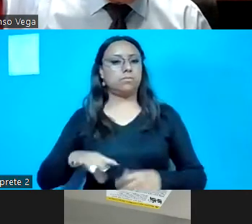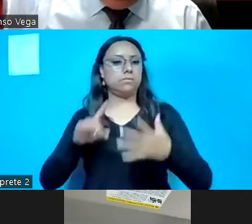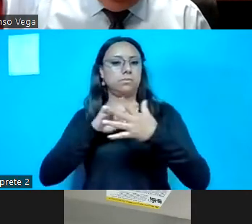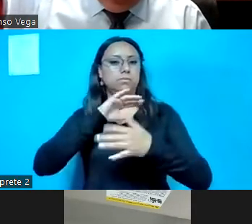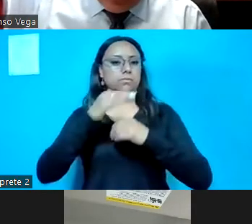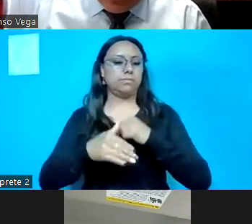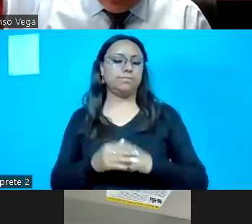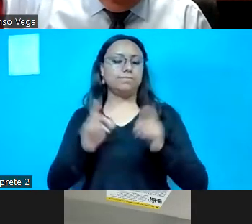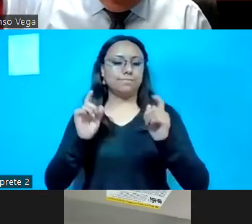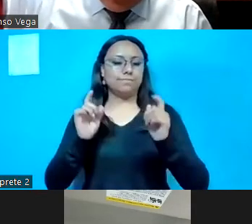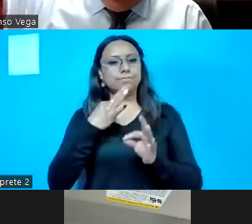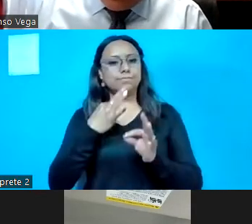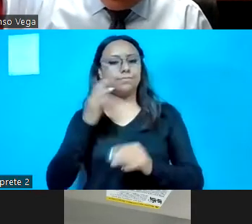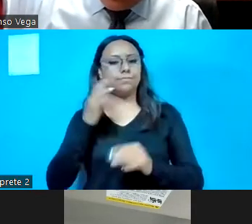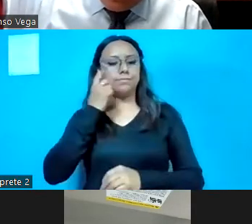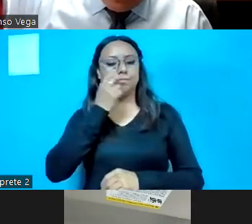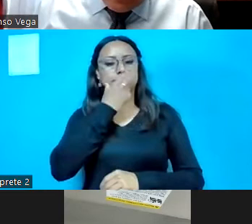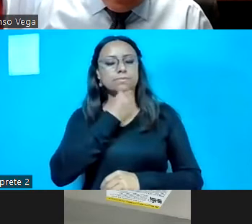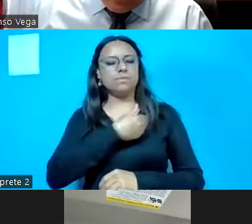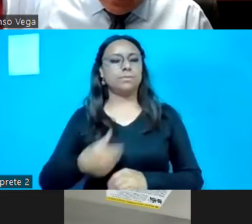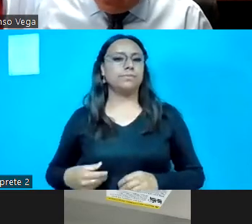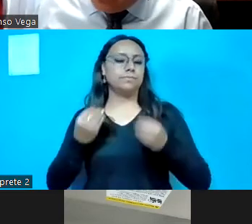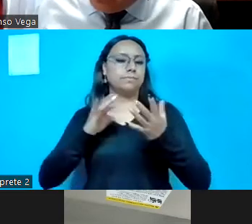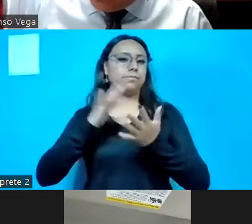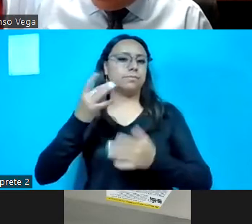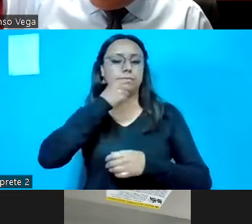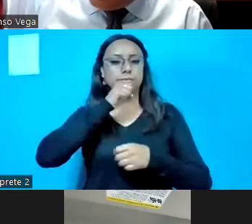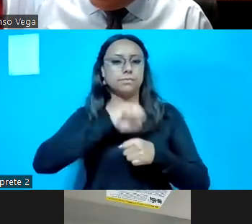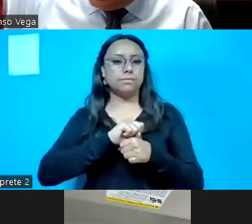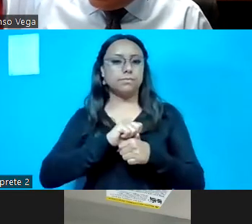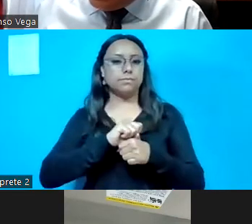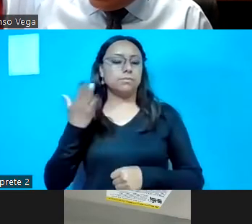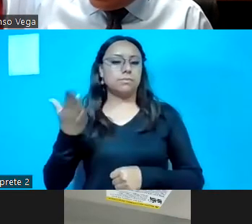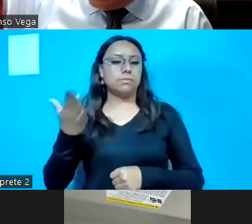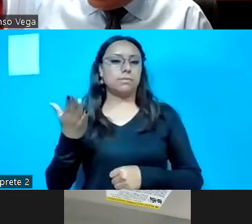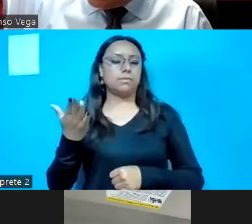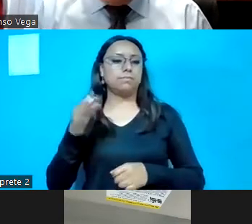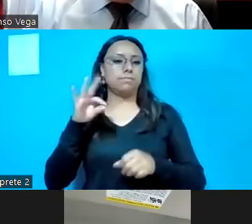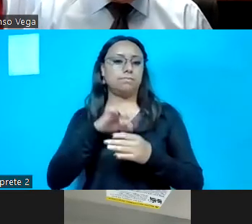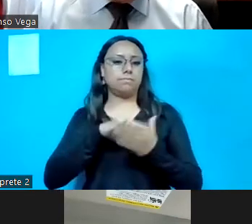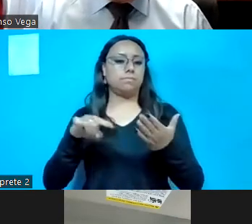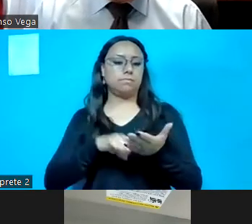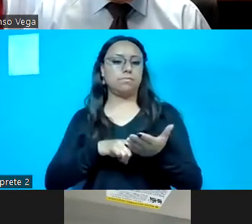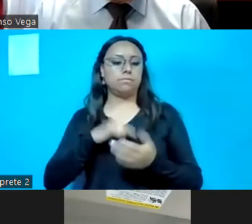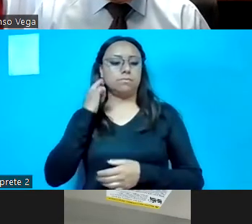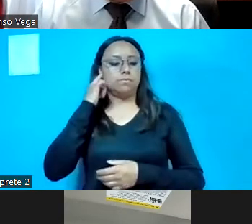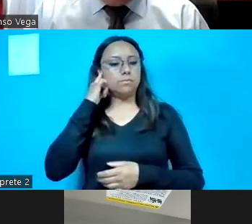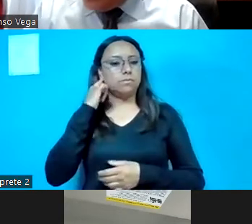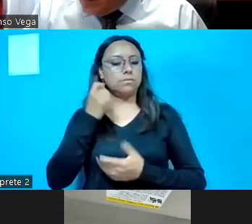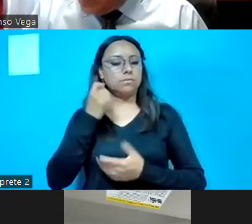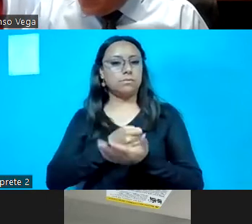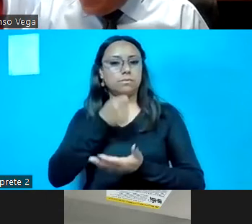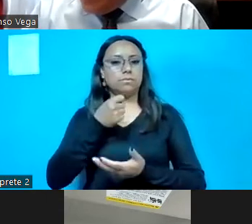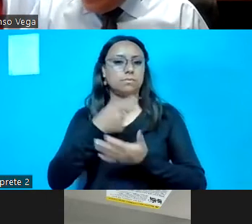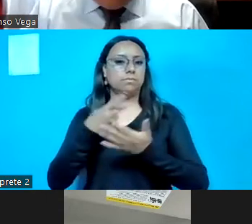diputado presidente. Muchas gracias, secretario. Le solicito someter a votación la la aprobación del orden